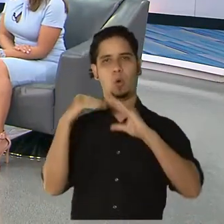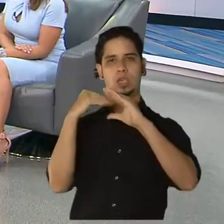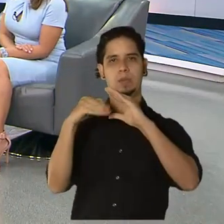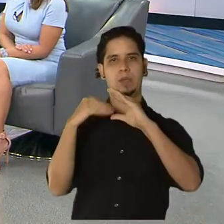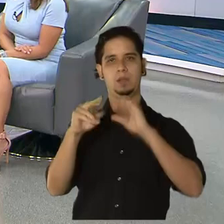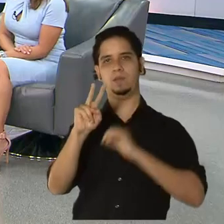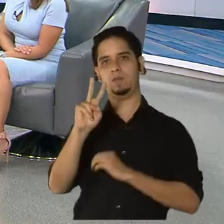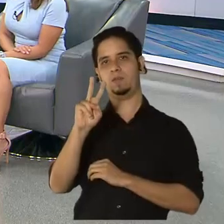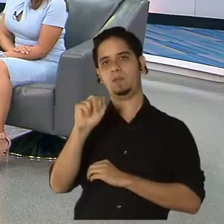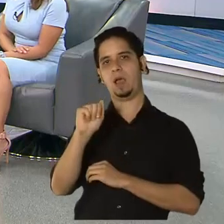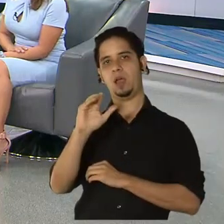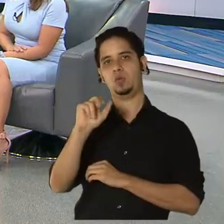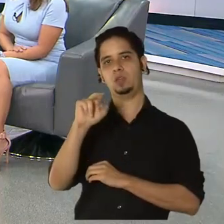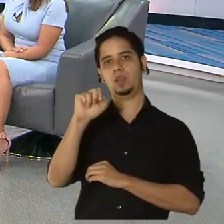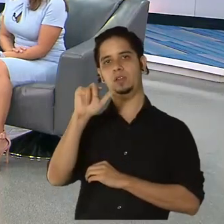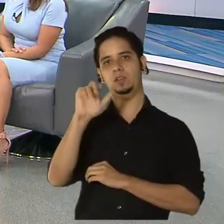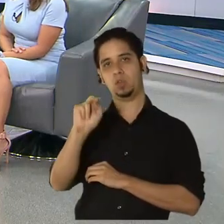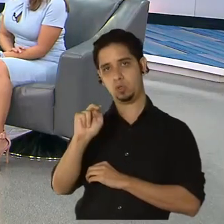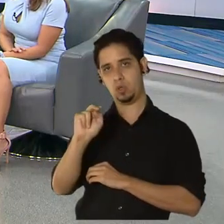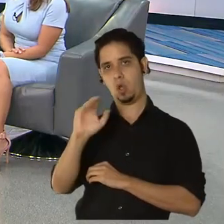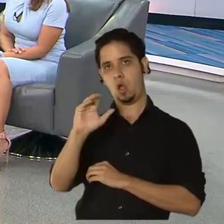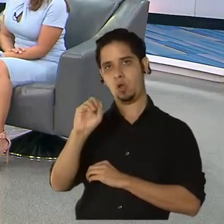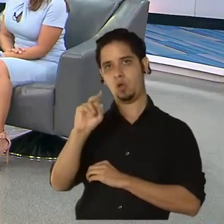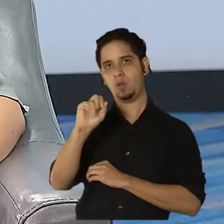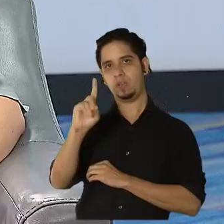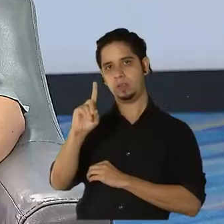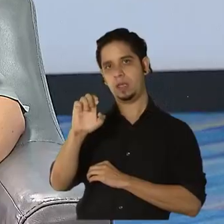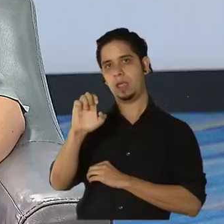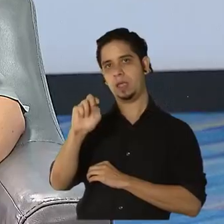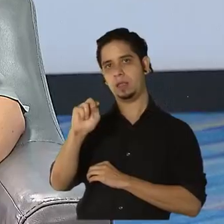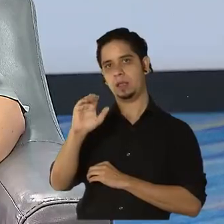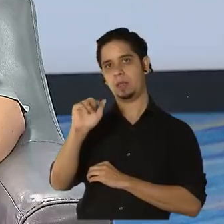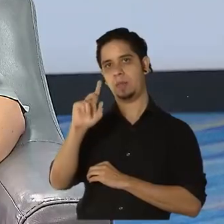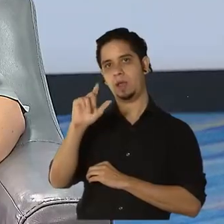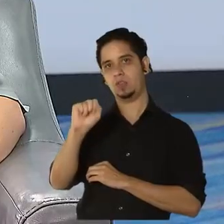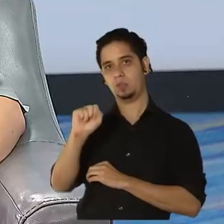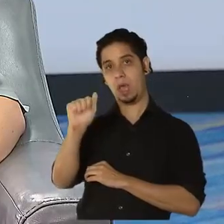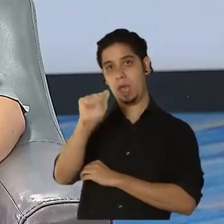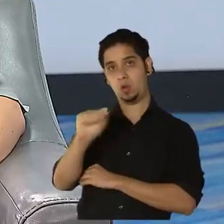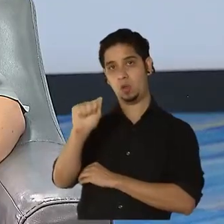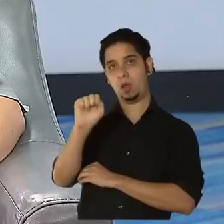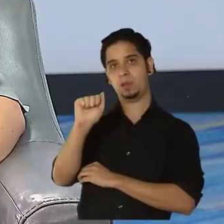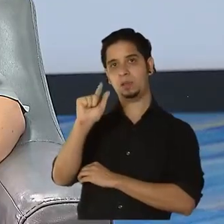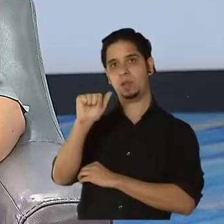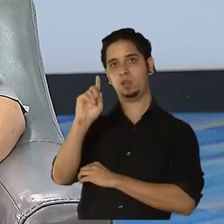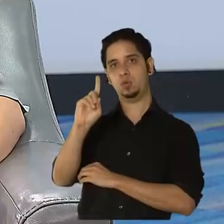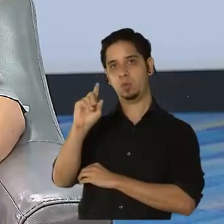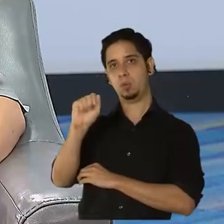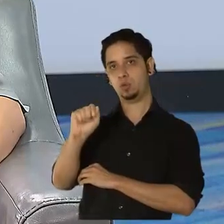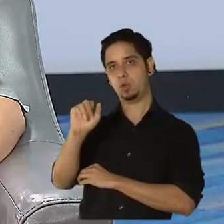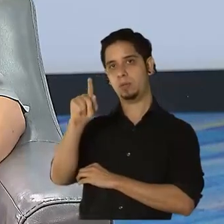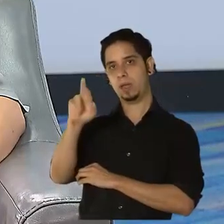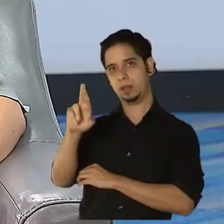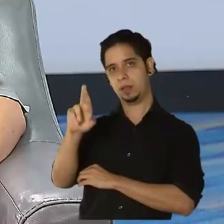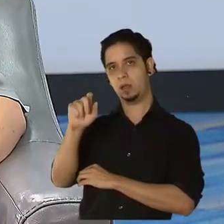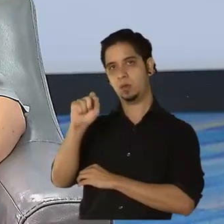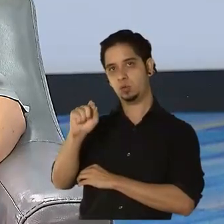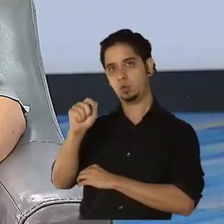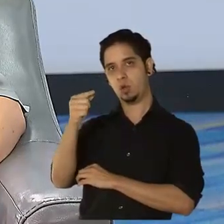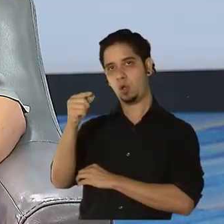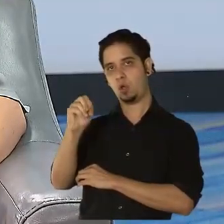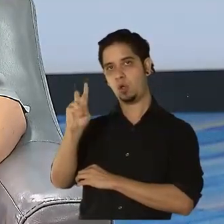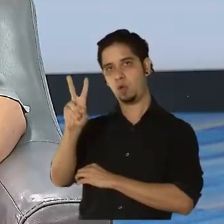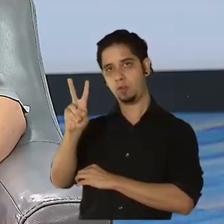Vacunación COVID encamados arroba salud punto pr punto gov.